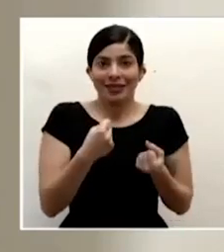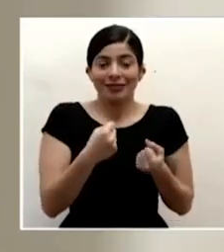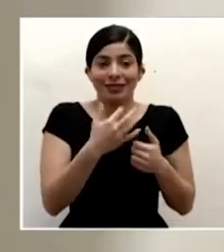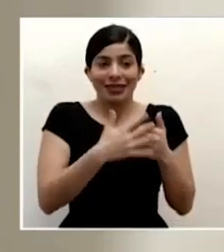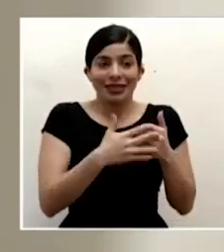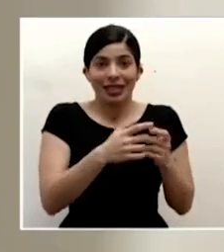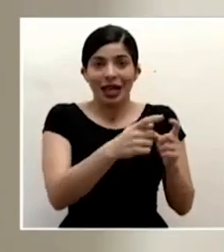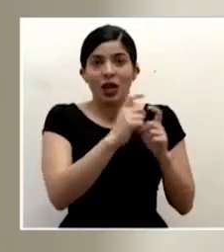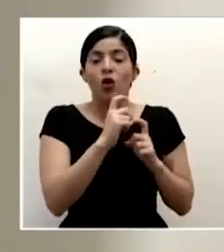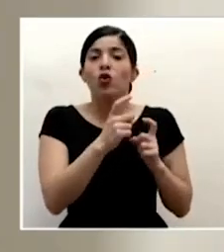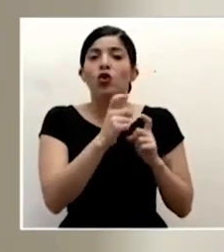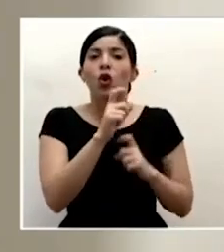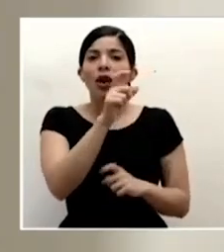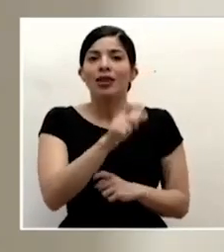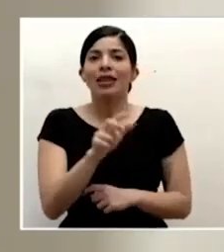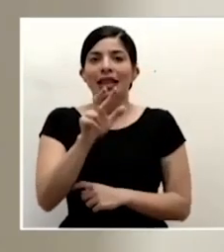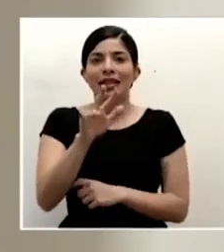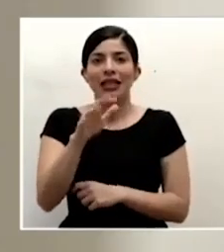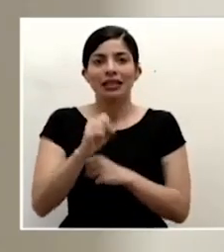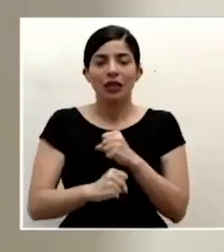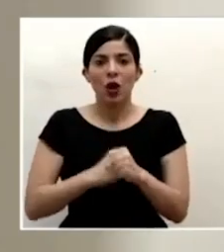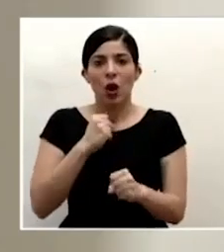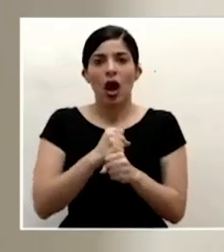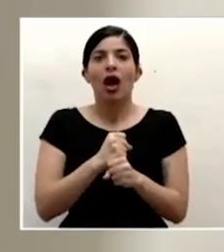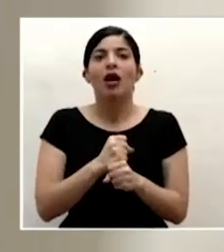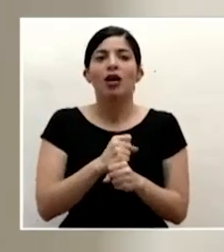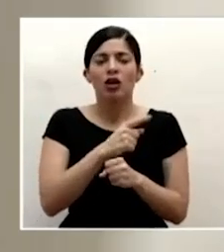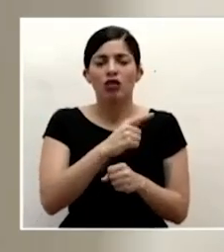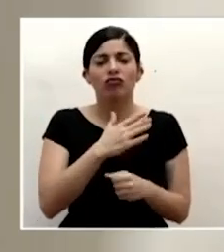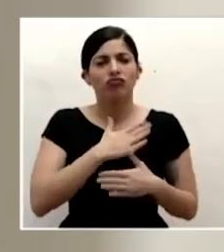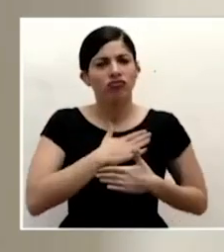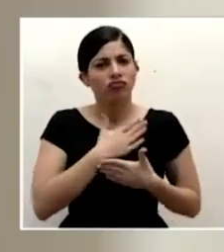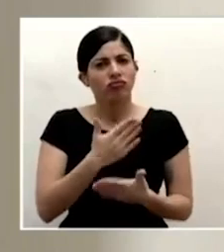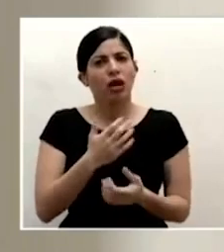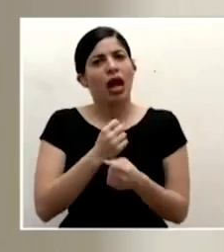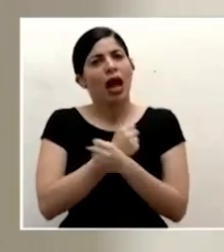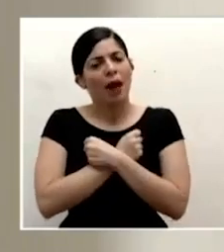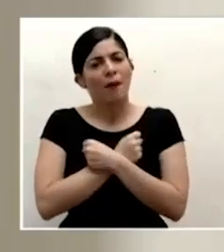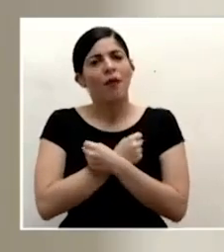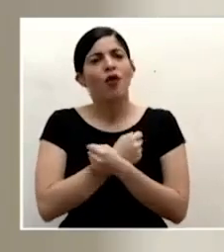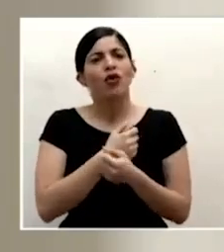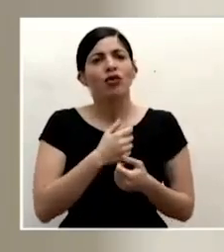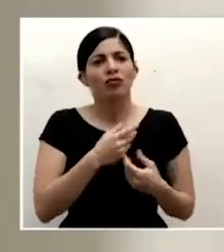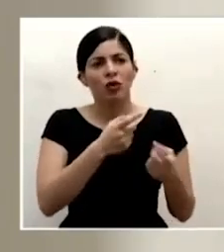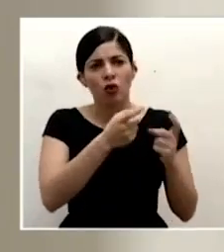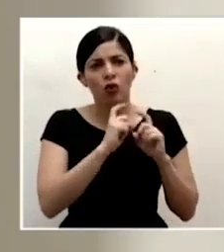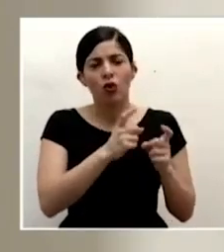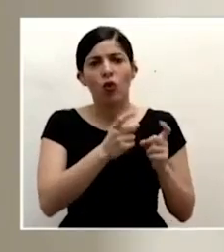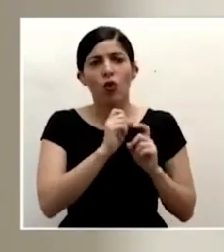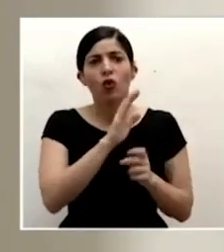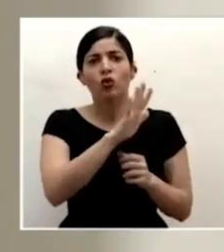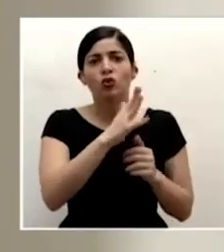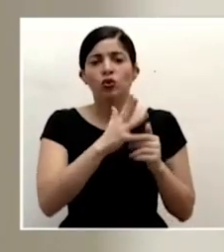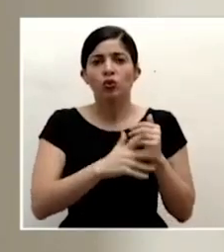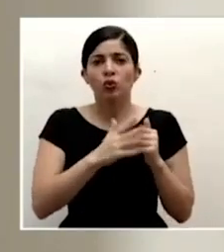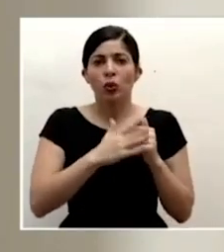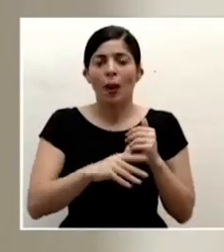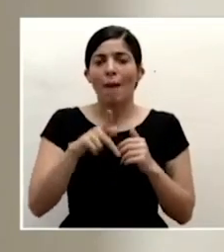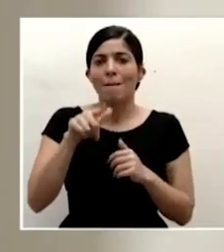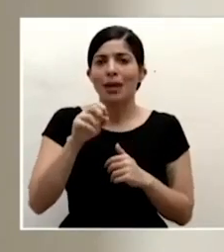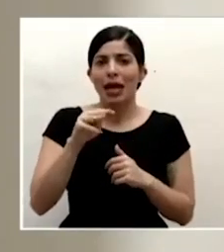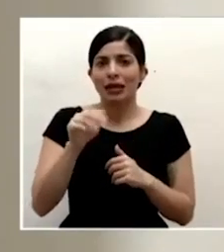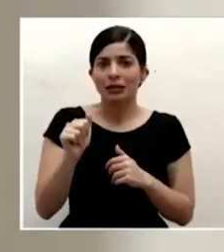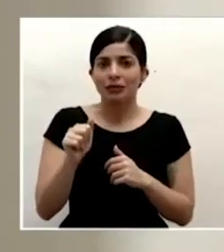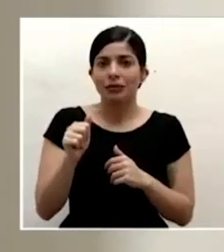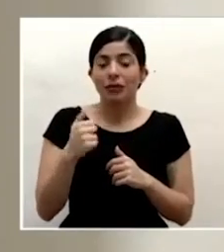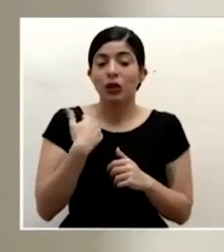de 35 años que con mucha entrega y amor al prójimo está donando su plan con la esperanza de que ese